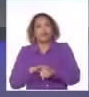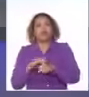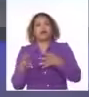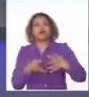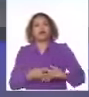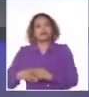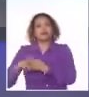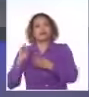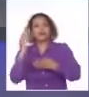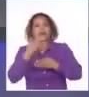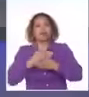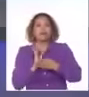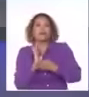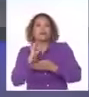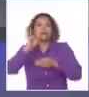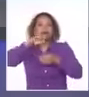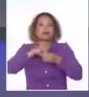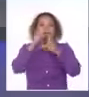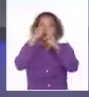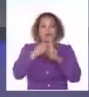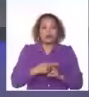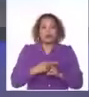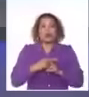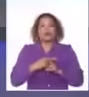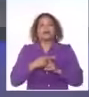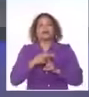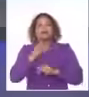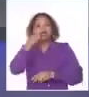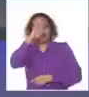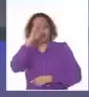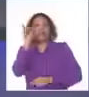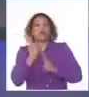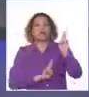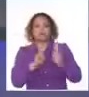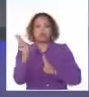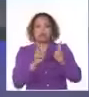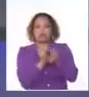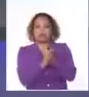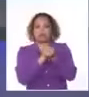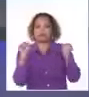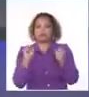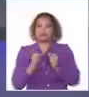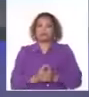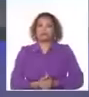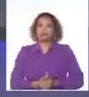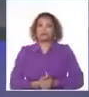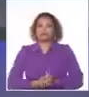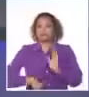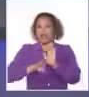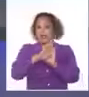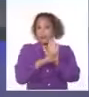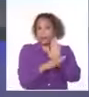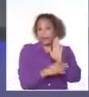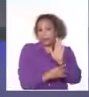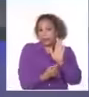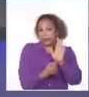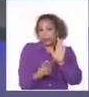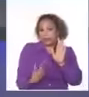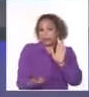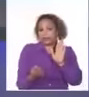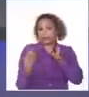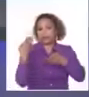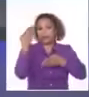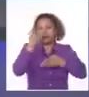absurda inclusión de Cuba en la lista de Estados que supuestamente patrocinan el terrorismo. Las medidas coercitivas que componen el bloqueo